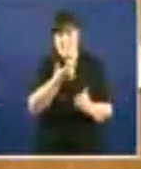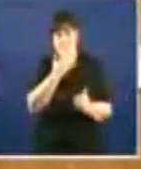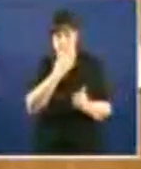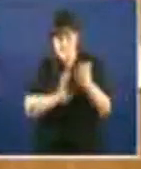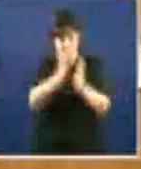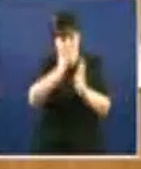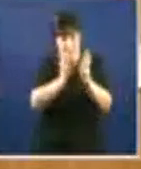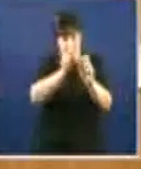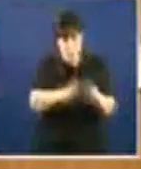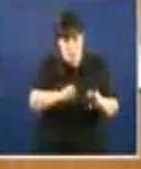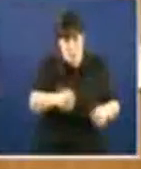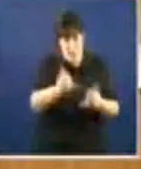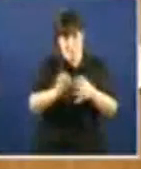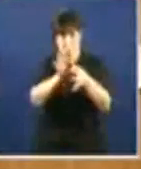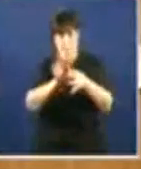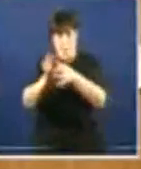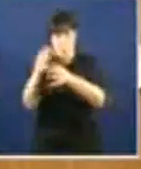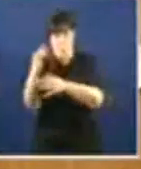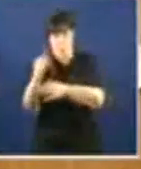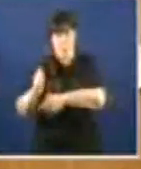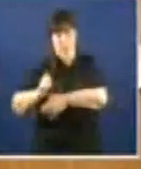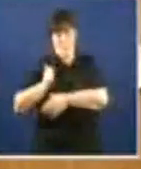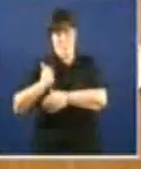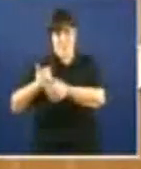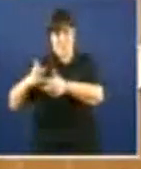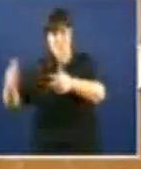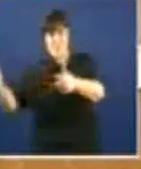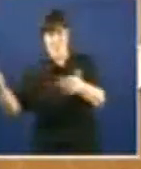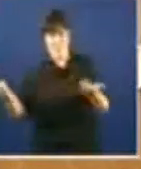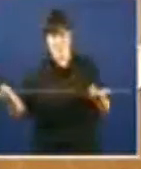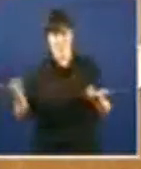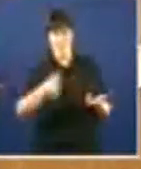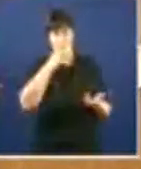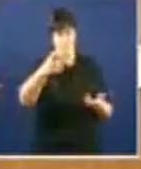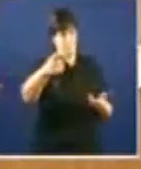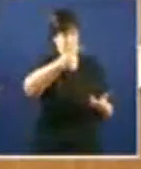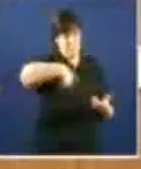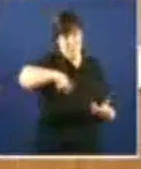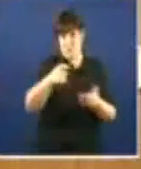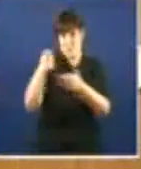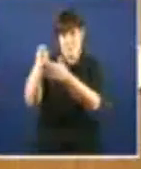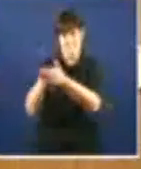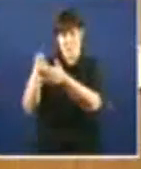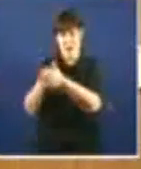fenosa vendendo unha enerxía eléctrica primada, tamén que as primas que pagamos todos e todas.